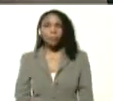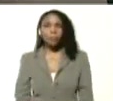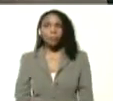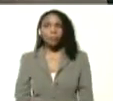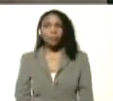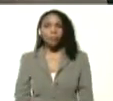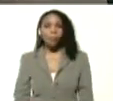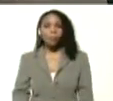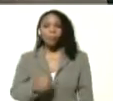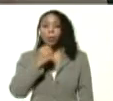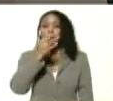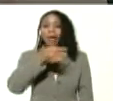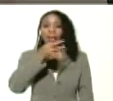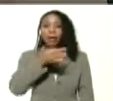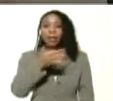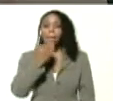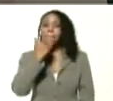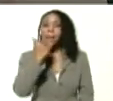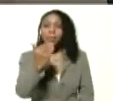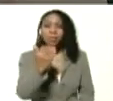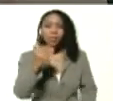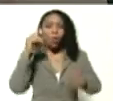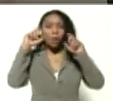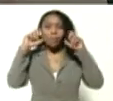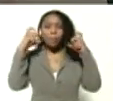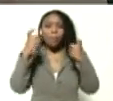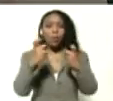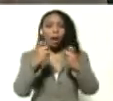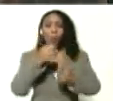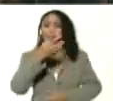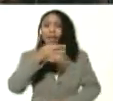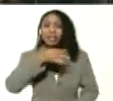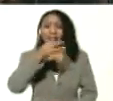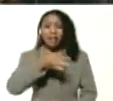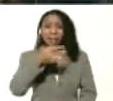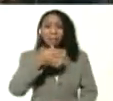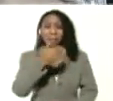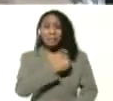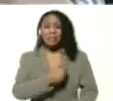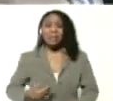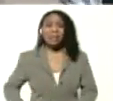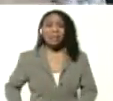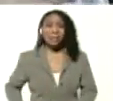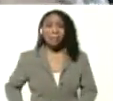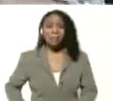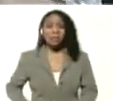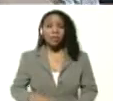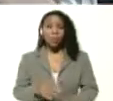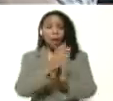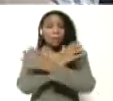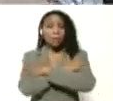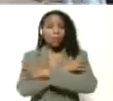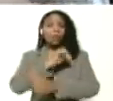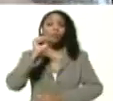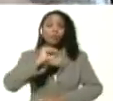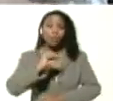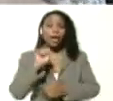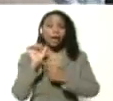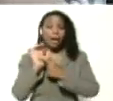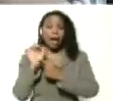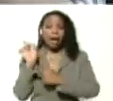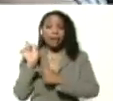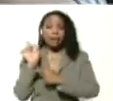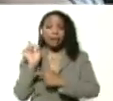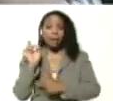Buenas tardes. Con permiso me retiro el tapabocas. Buenas tardes, presidente. Un abrazo. sí, estamos en este emblemático